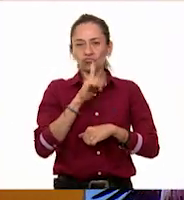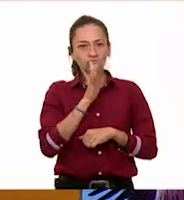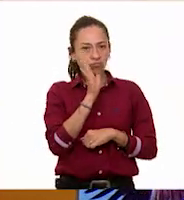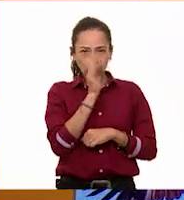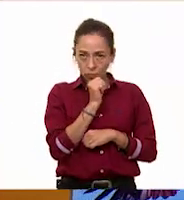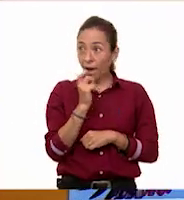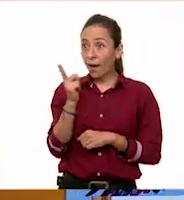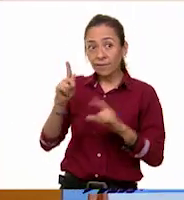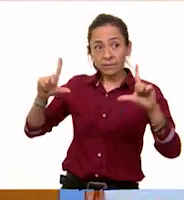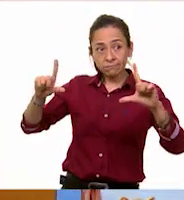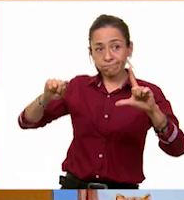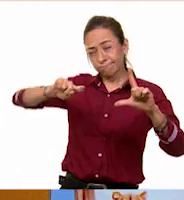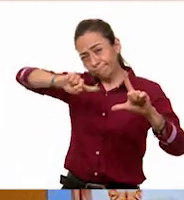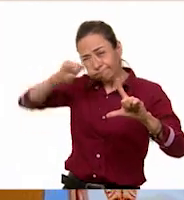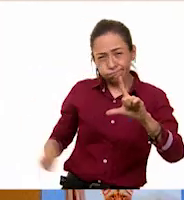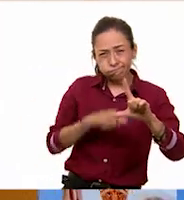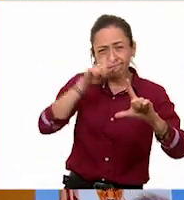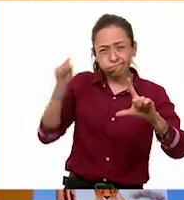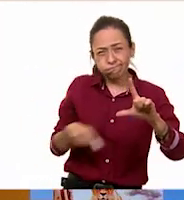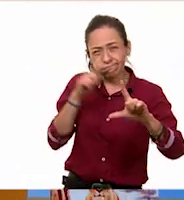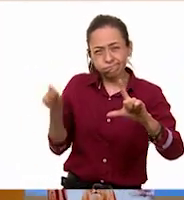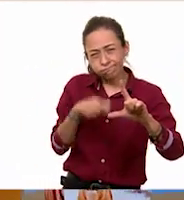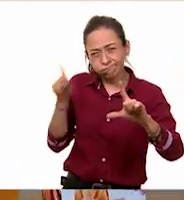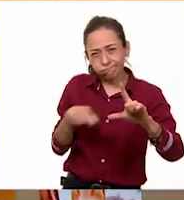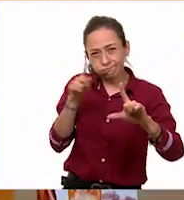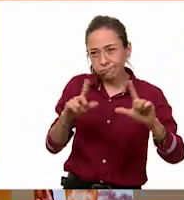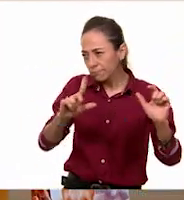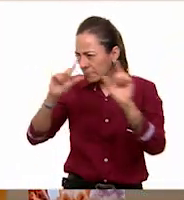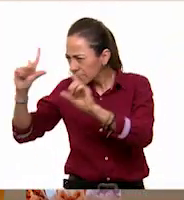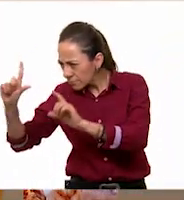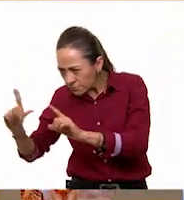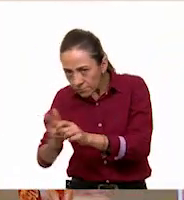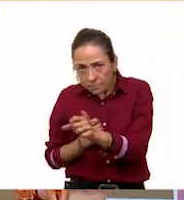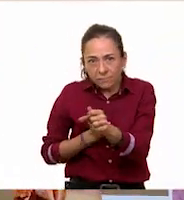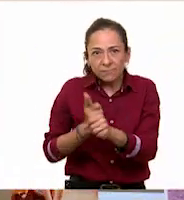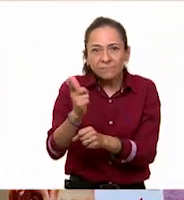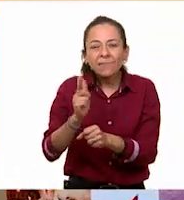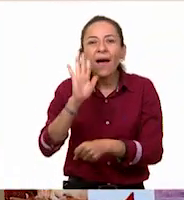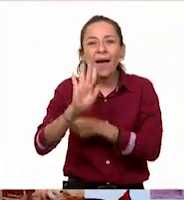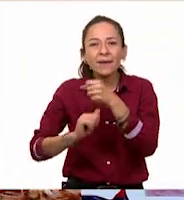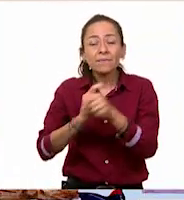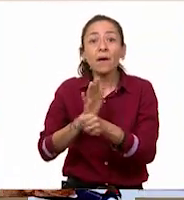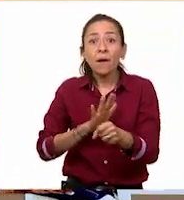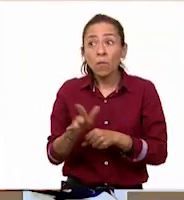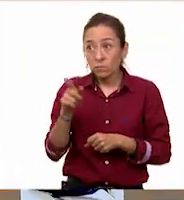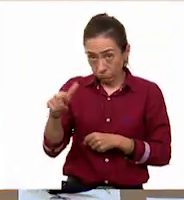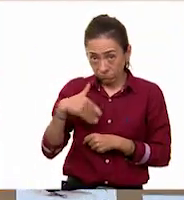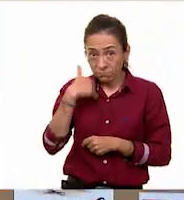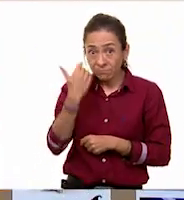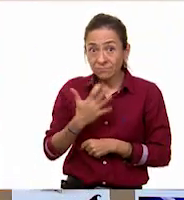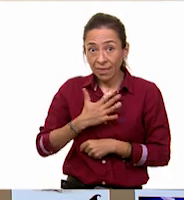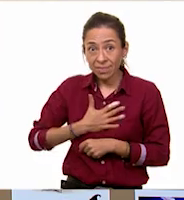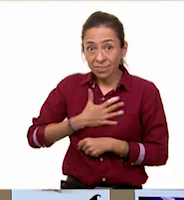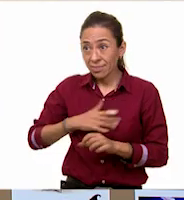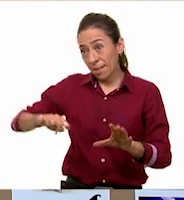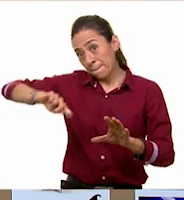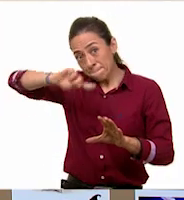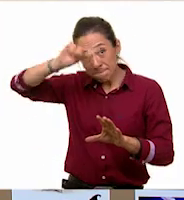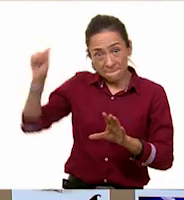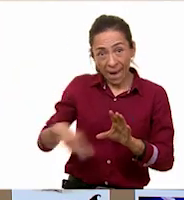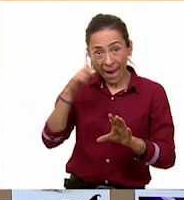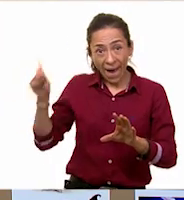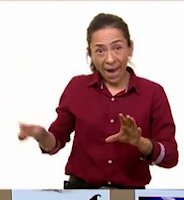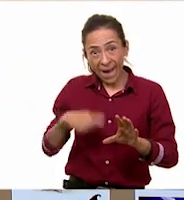y descubrir qué animales hay en esas clasificaciones. ¿Quieres darle una vuelta? Claro que sí. Abril, por favor. Sí,